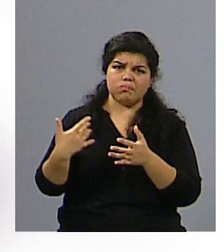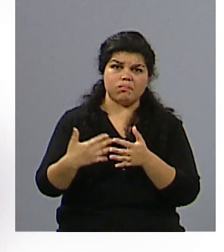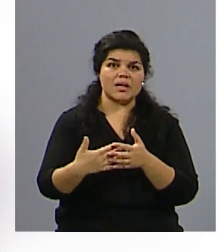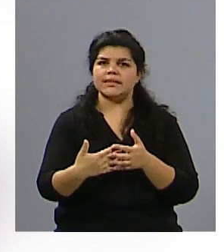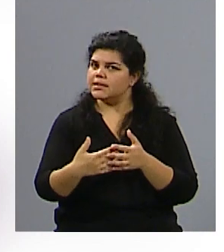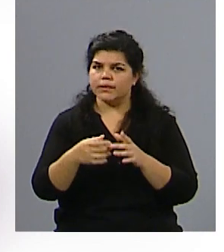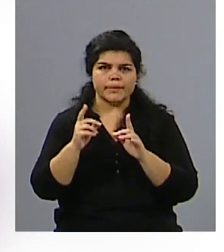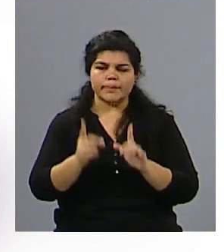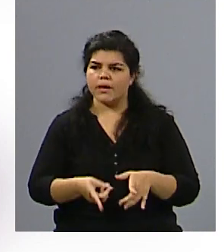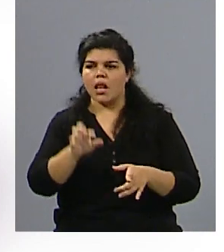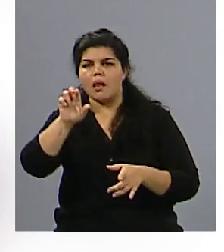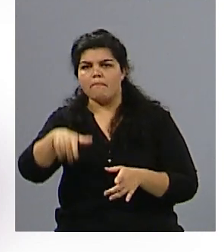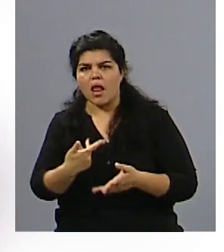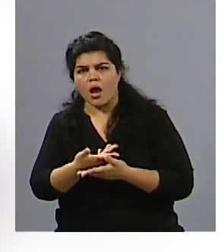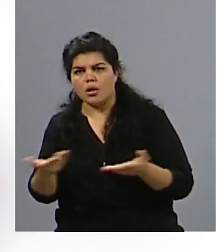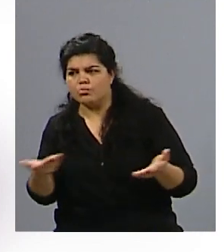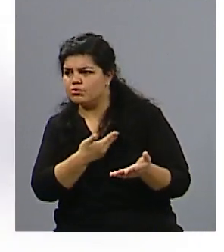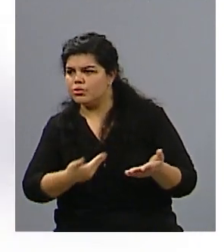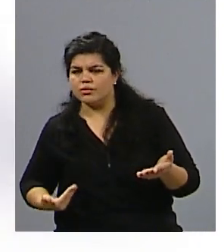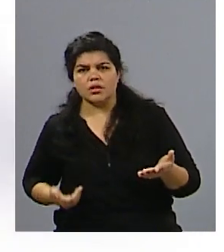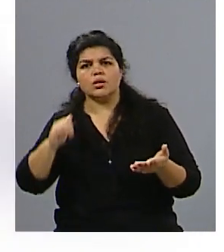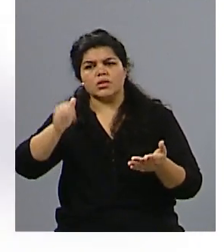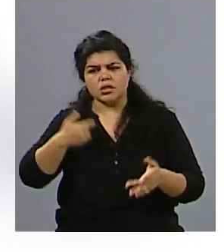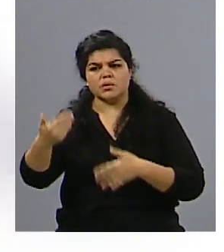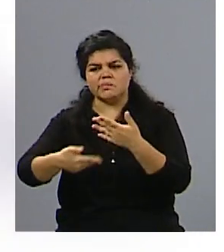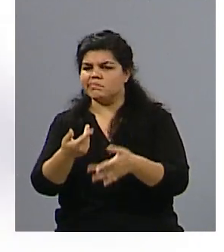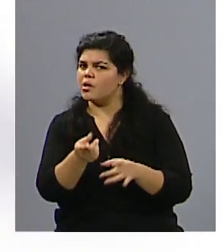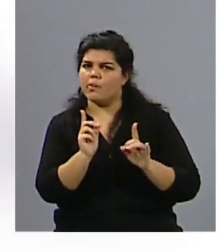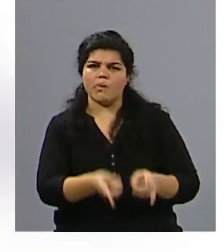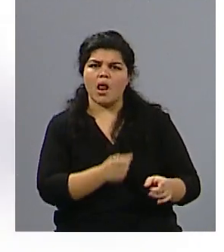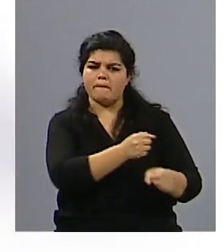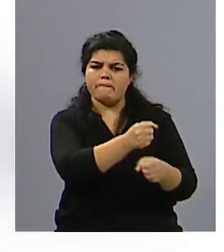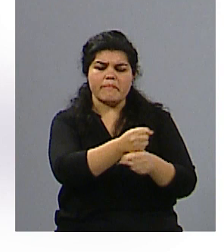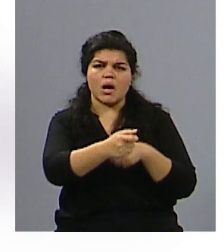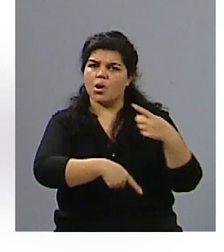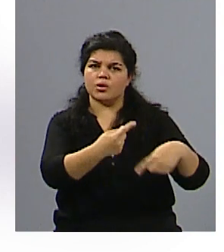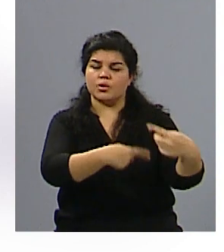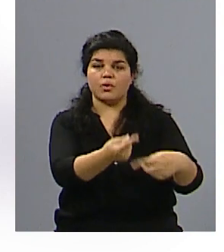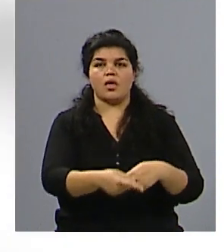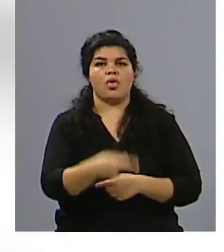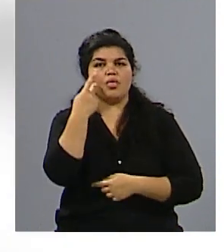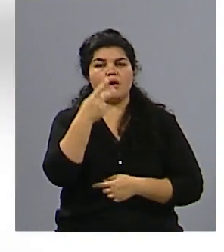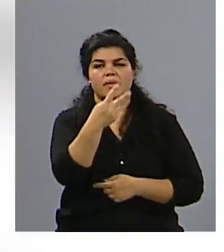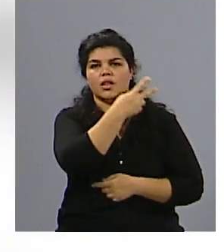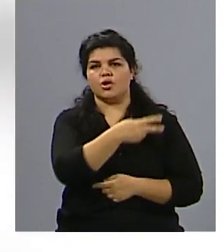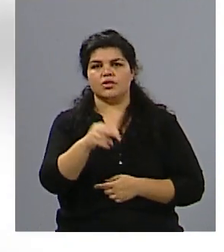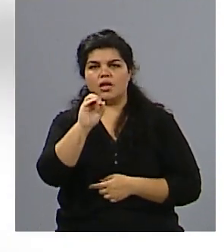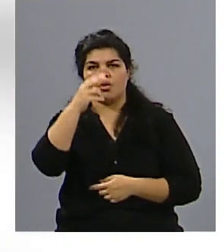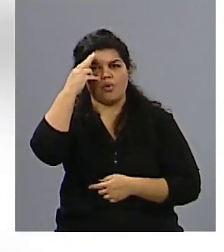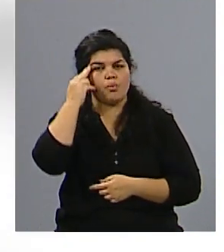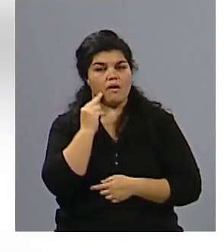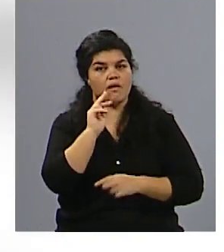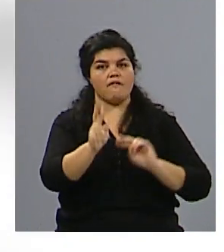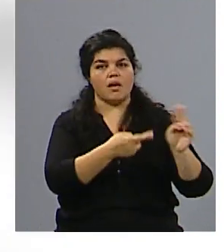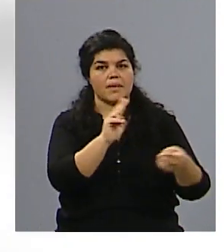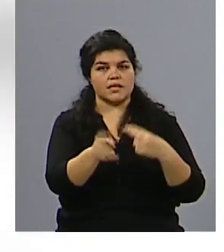lamentablemente no deja de hablar de las cifras de femicidios. Por ejemplo, el dato tal vez más destacado es que hubo 2.209 femicidios a 8